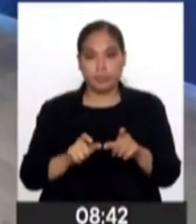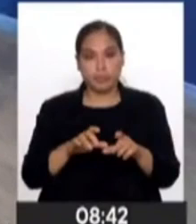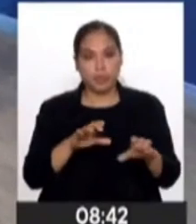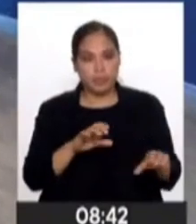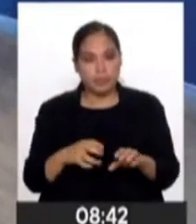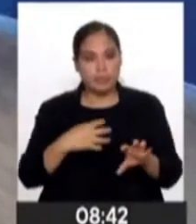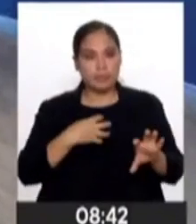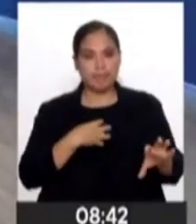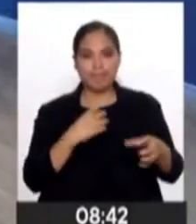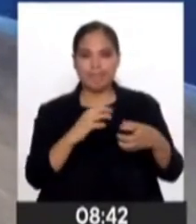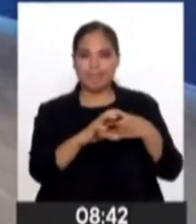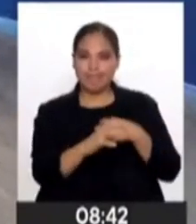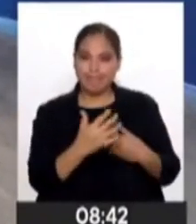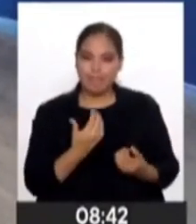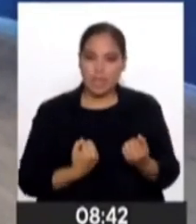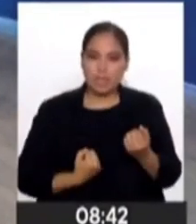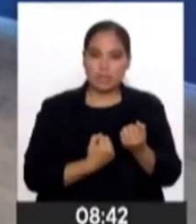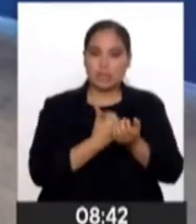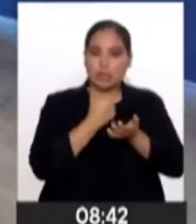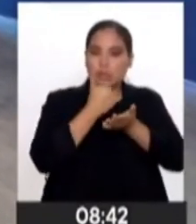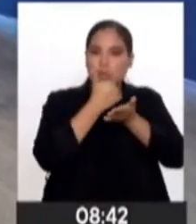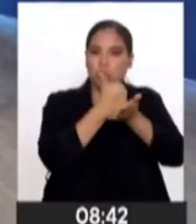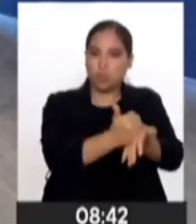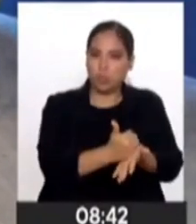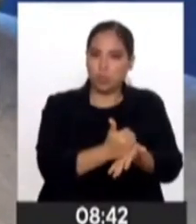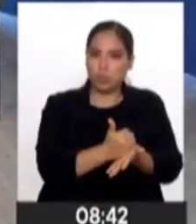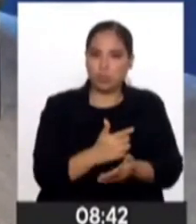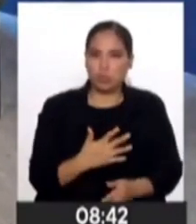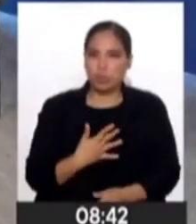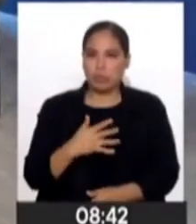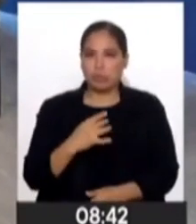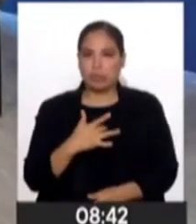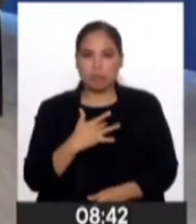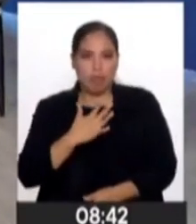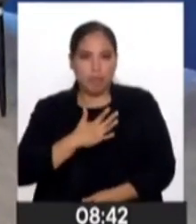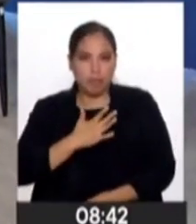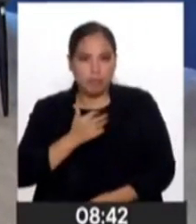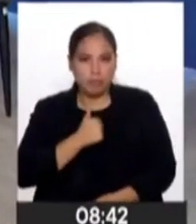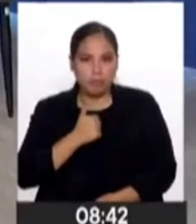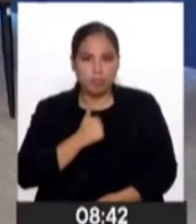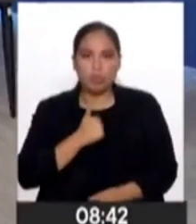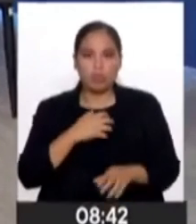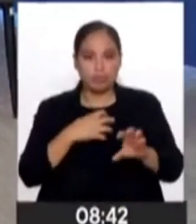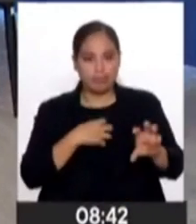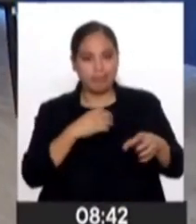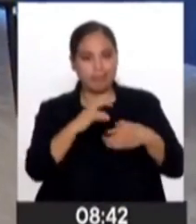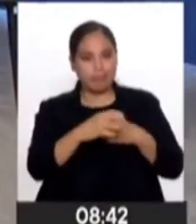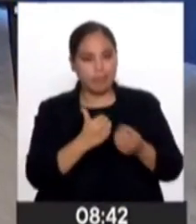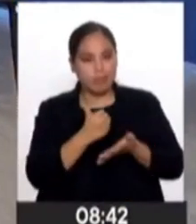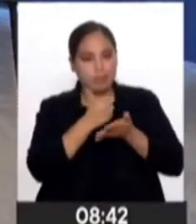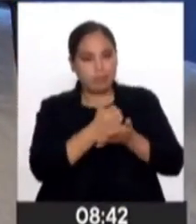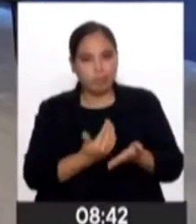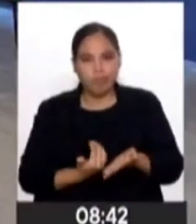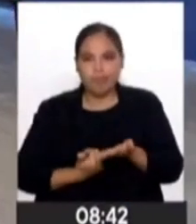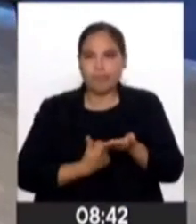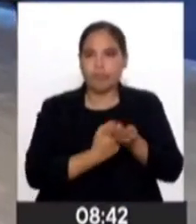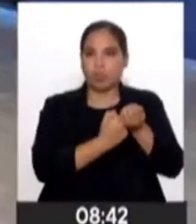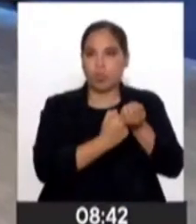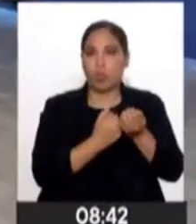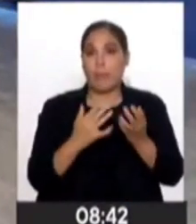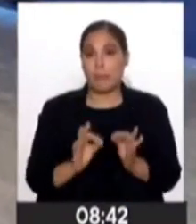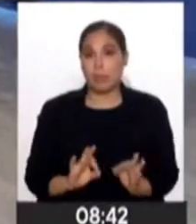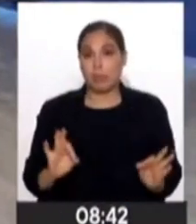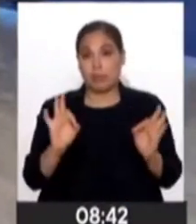empatía, solidaridad, dejar el yoísmo de un lado y pensar en el otro. Y más aún cuando tenemos lazos de sangre con esas